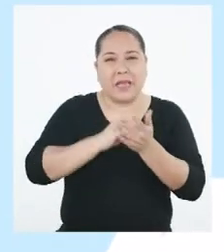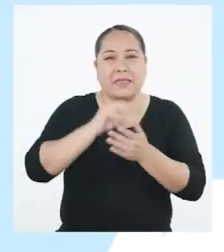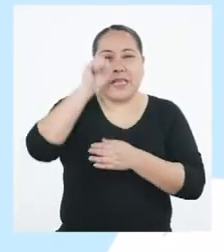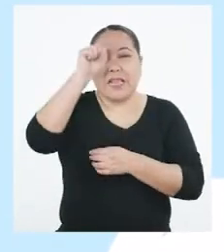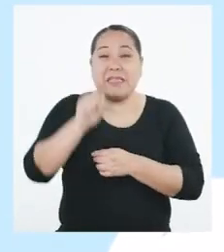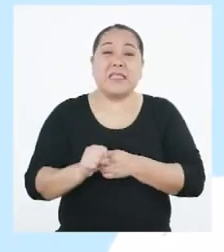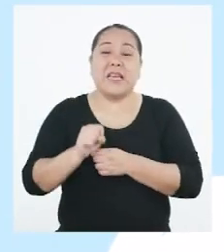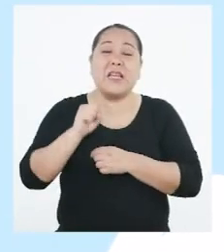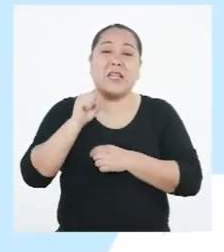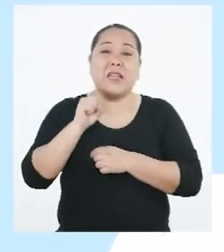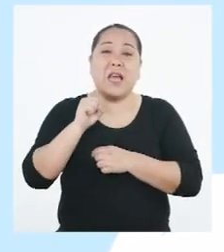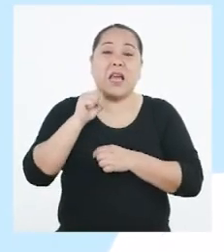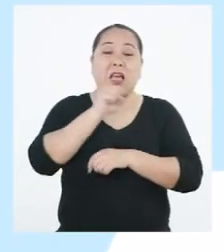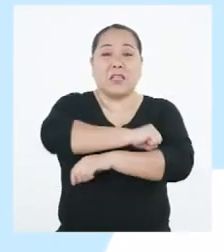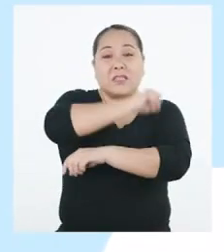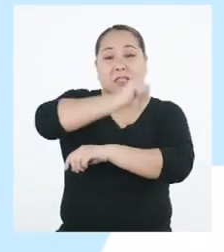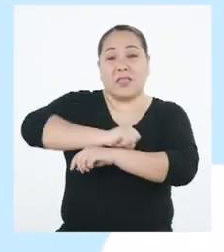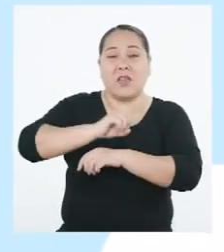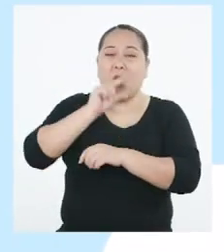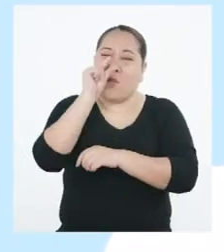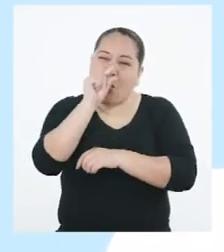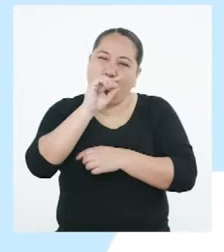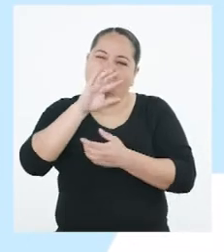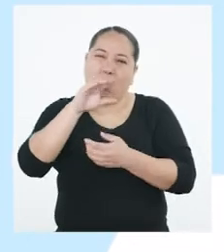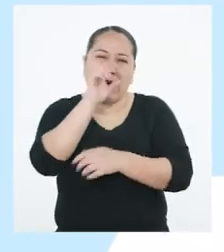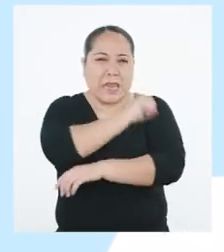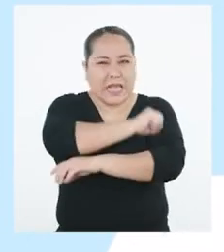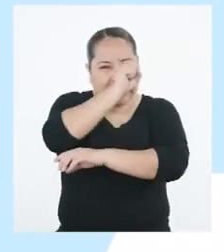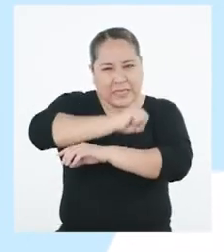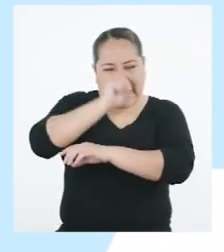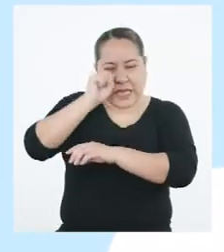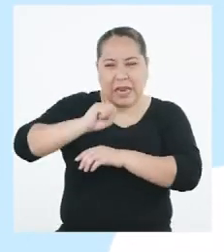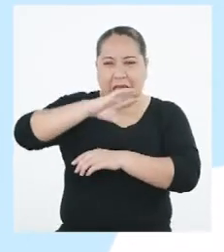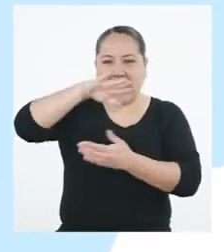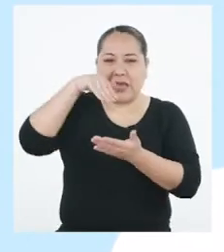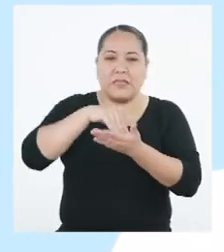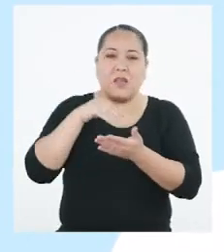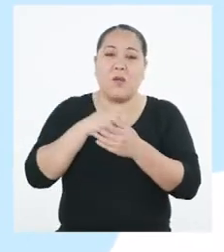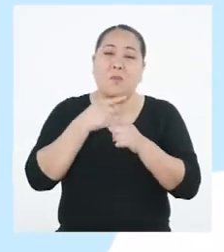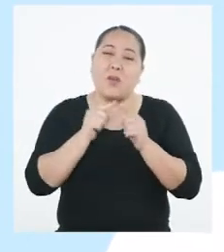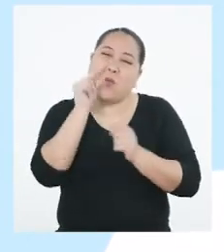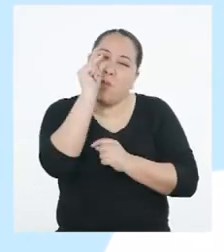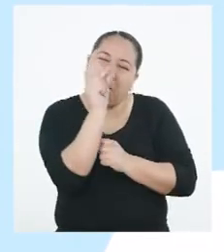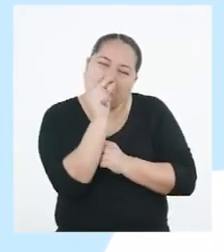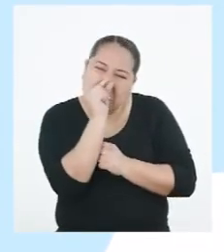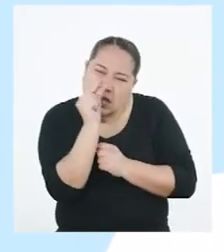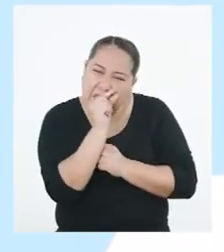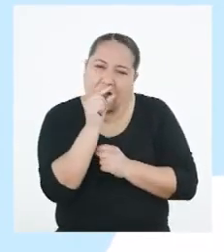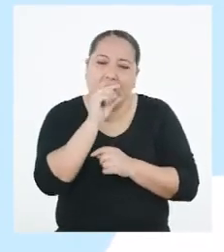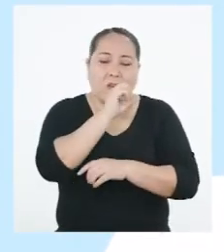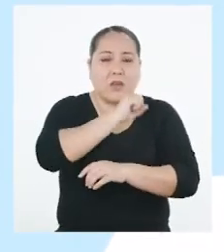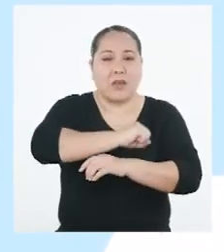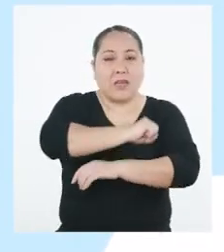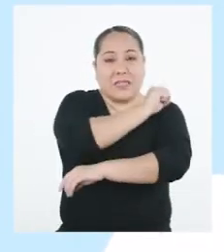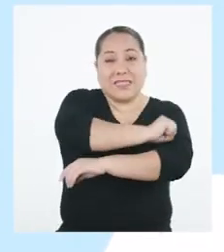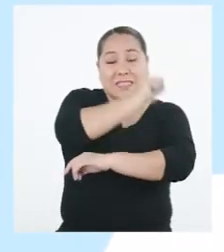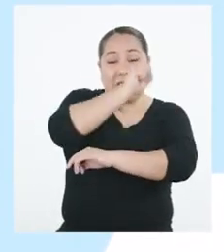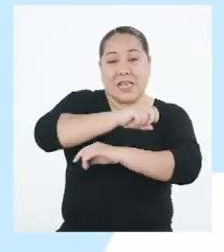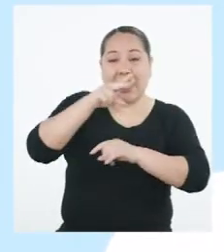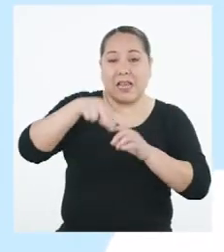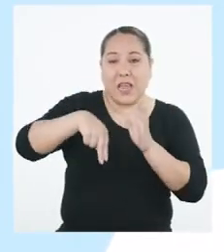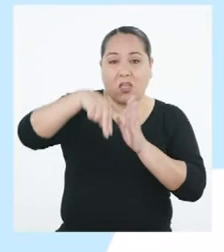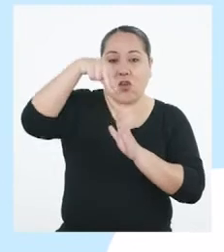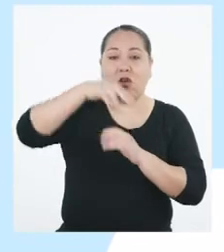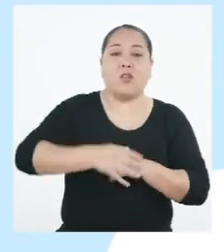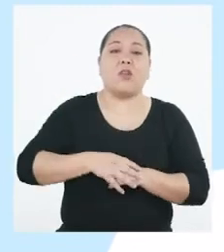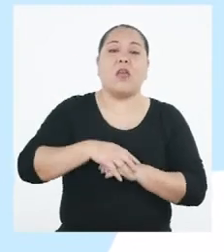en la Sierra Sur y parte de la Sierra Central, pero también se puede presentar en la Sierra Norte. En los días que las temperaturas